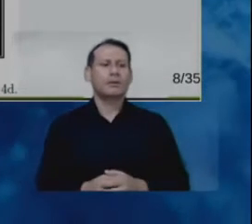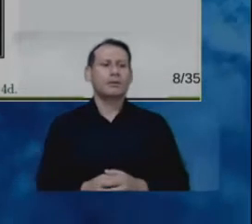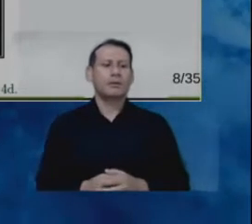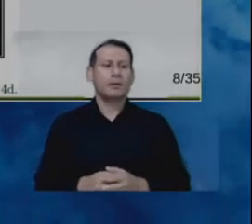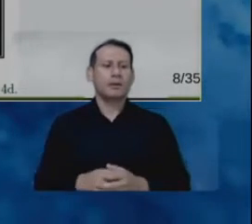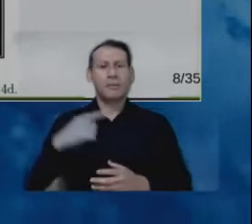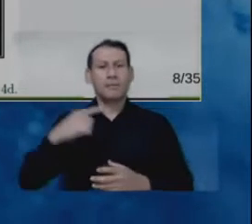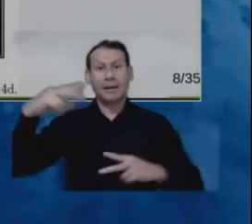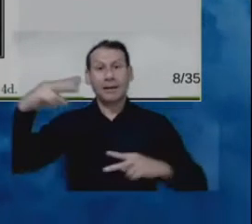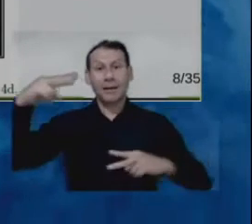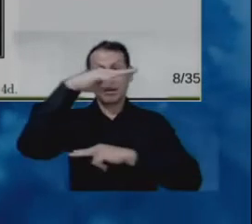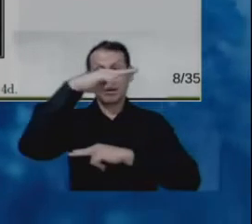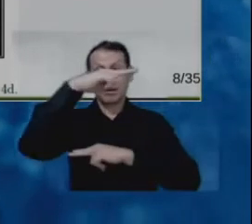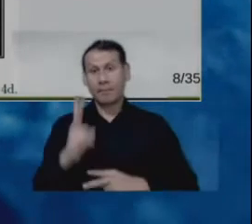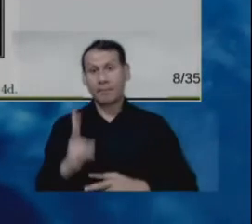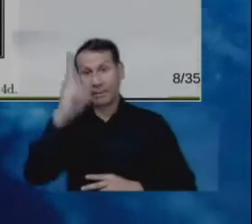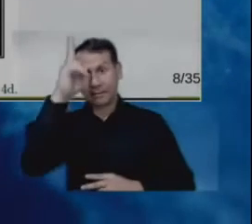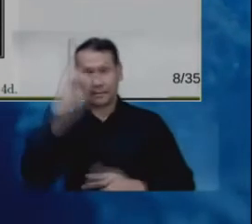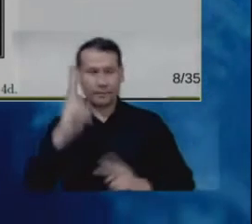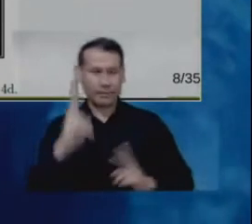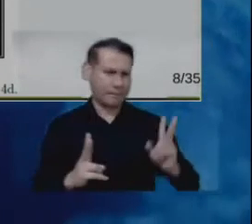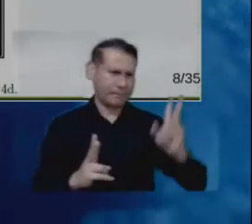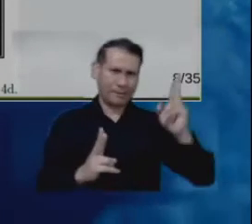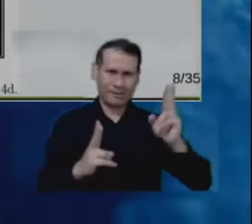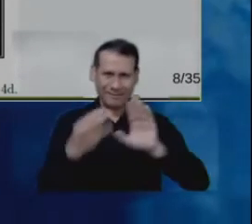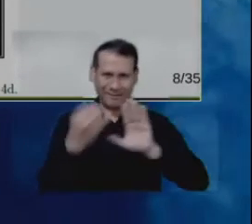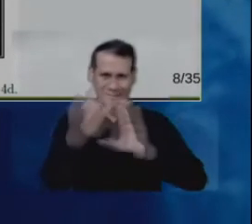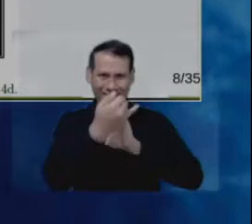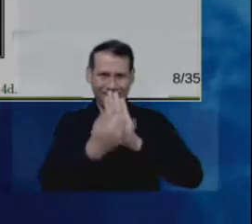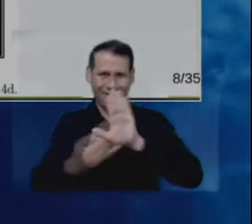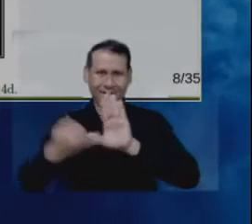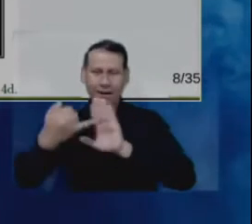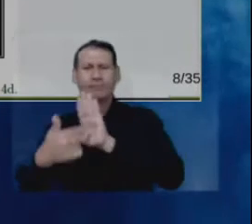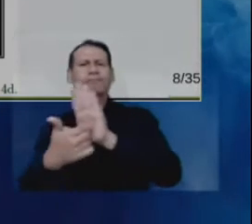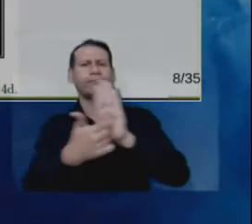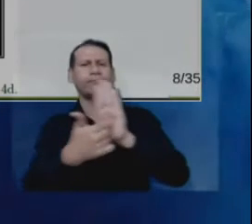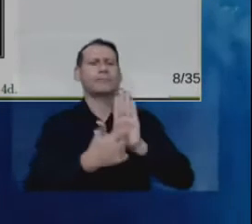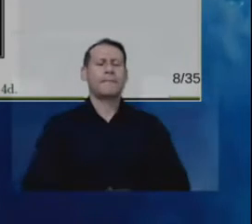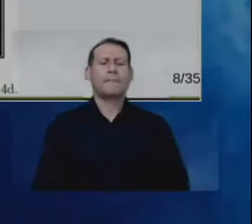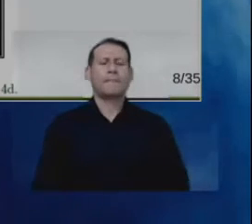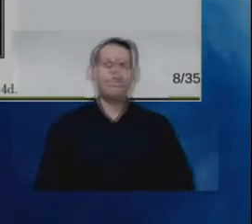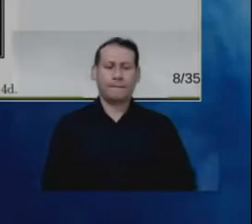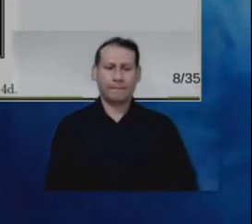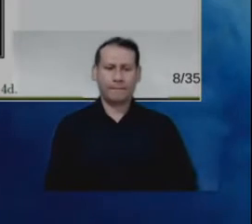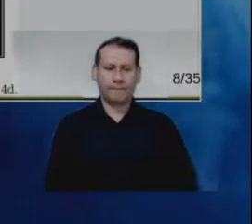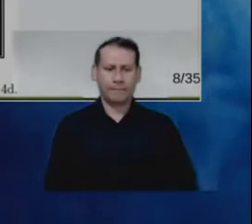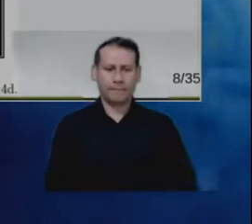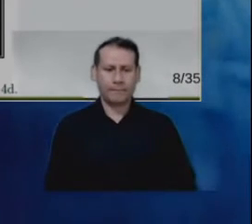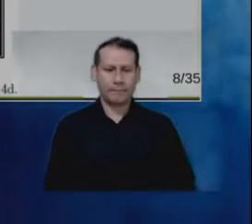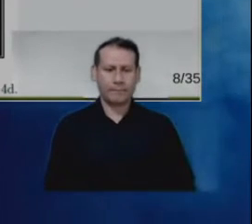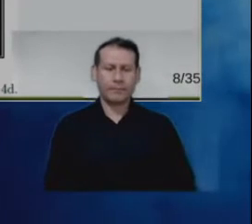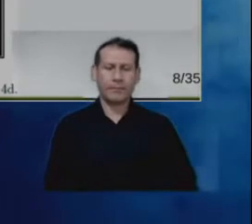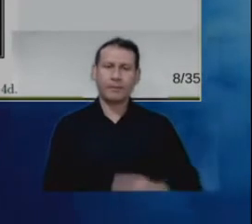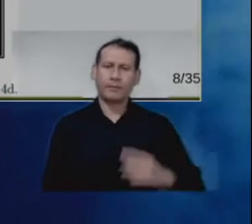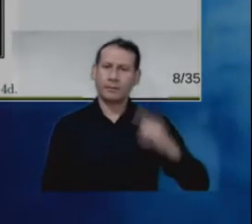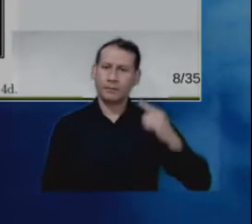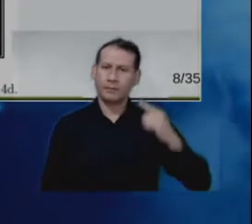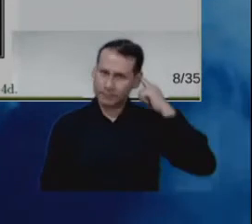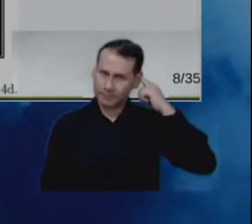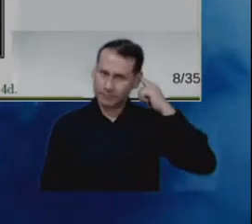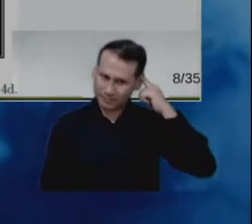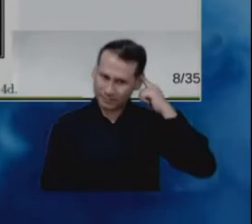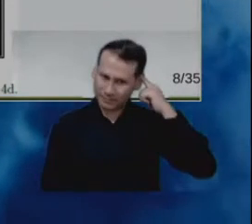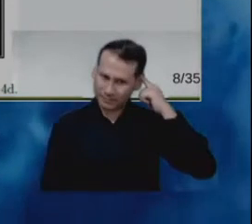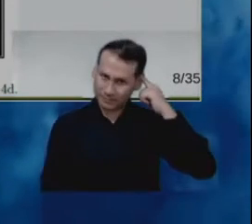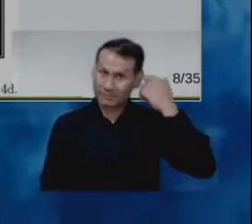de máximo. En realidad el punto de máximo detectado para este caso está en el hélix de la oreja. Esto significa que la parte exterior de